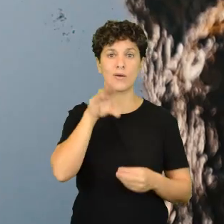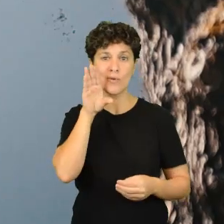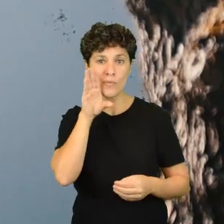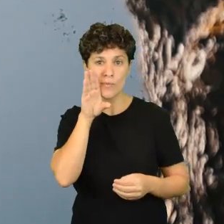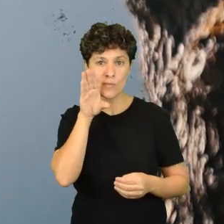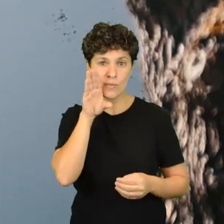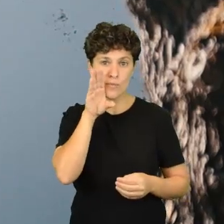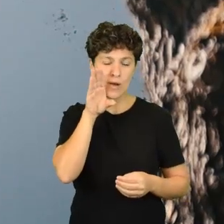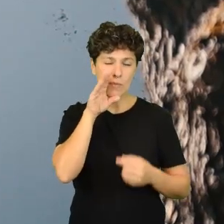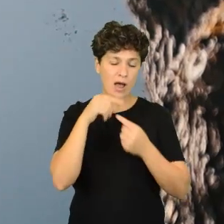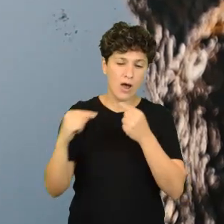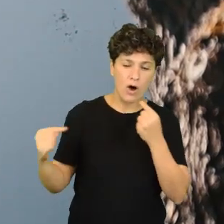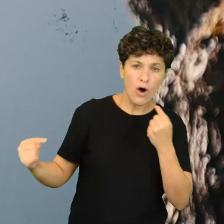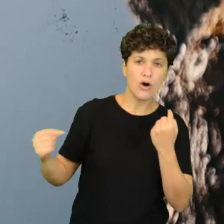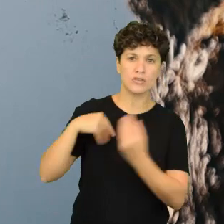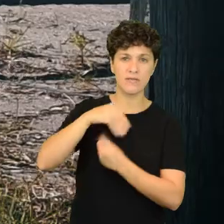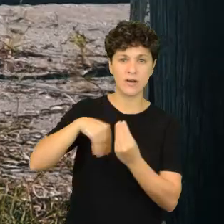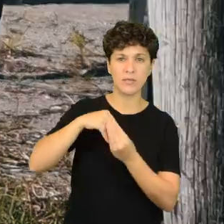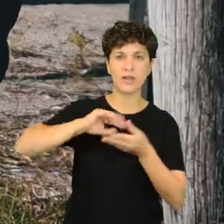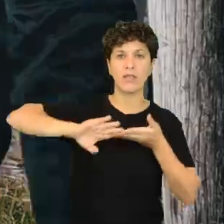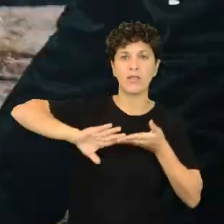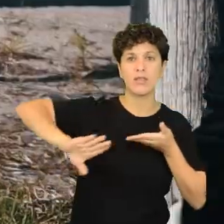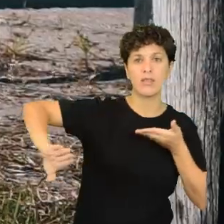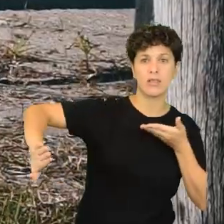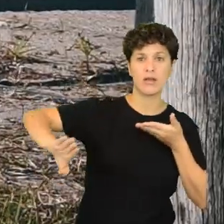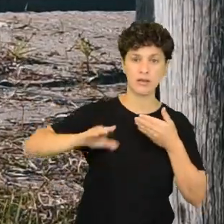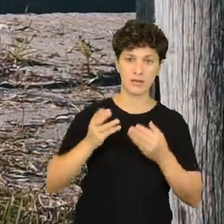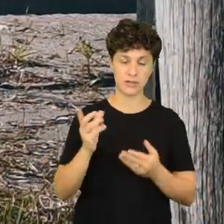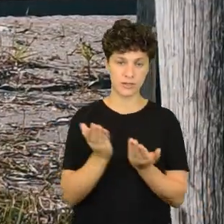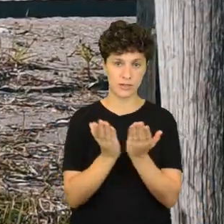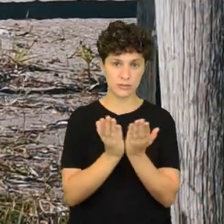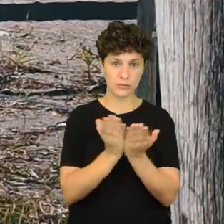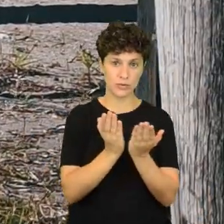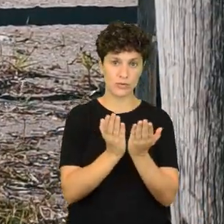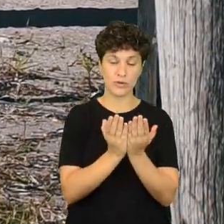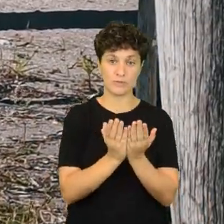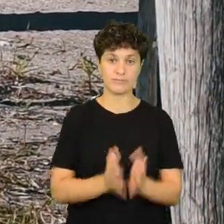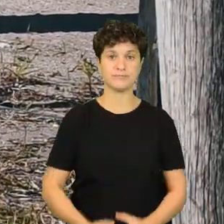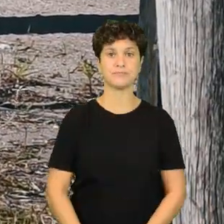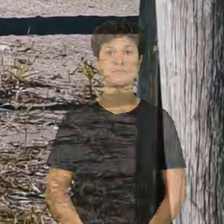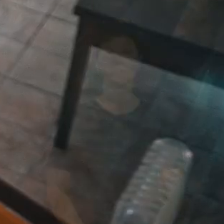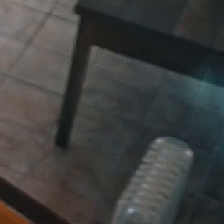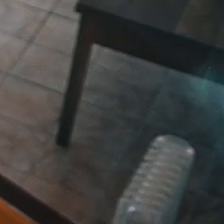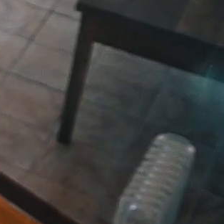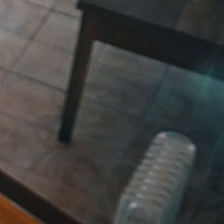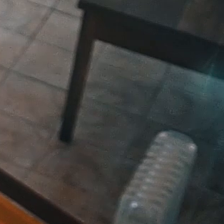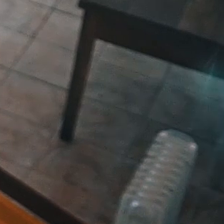falleció mi mamá y un montón de cosas me llevaban a alejar y agarrar otros caminos que no fueron los mejores, digamos.